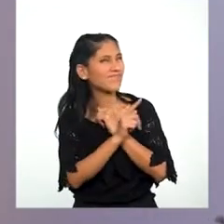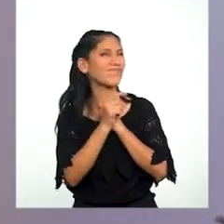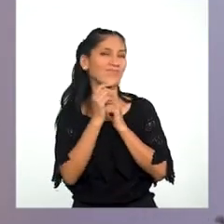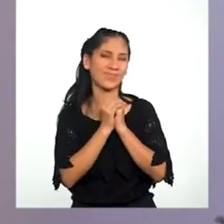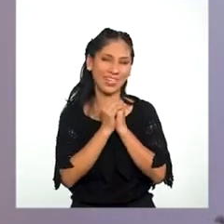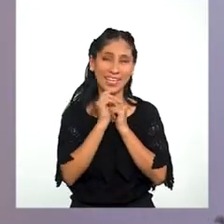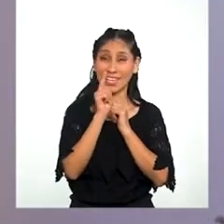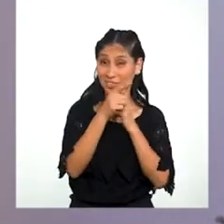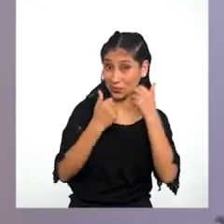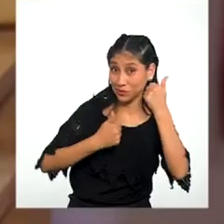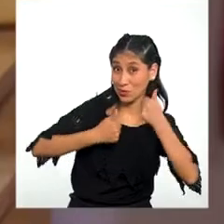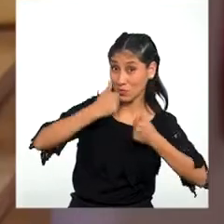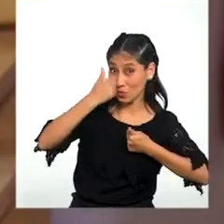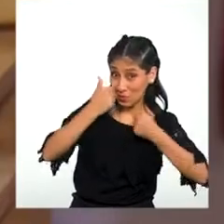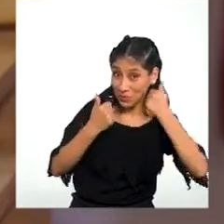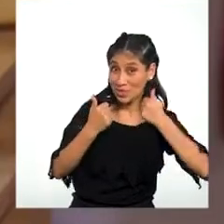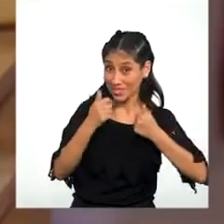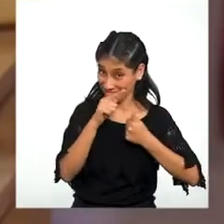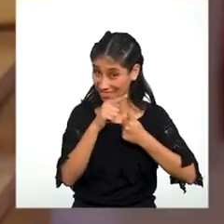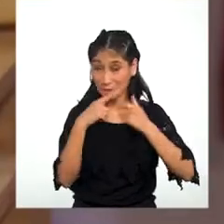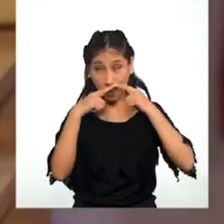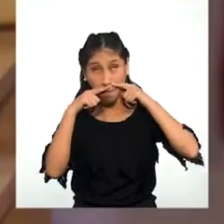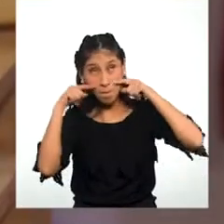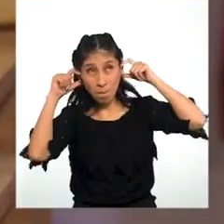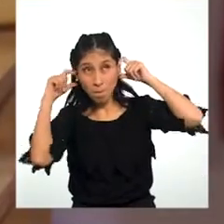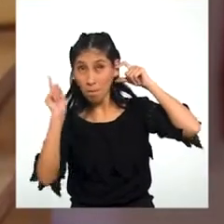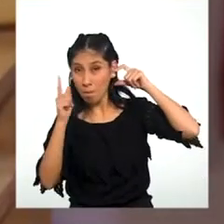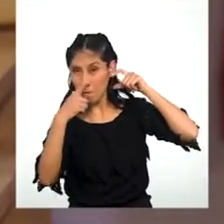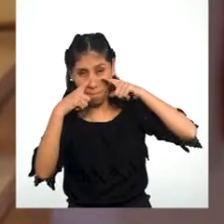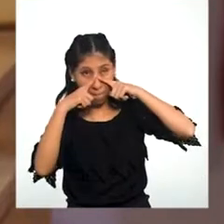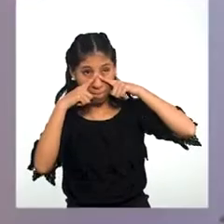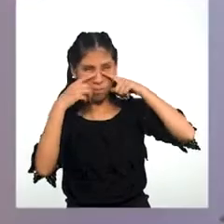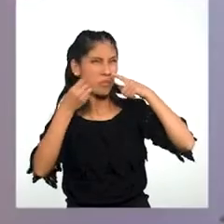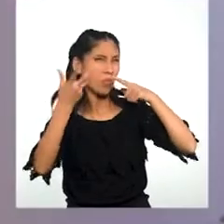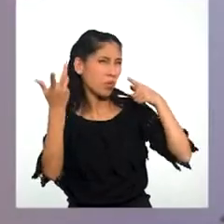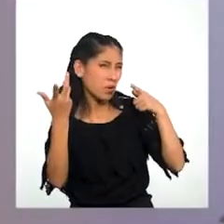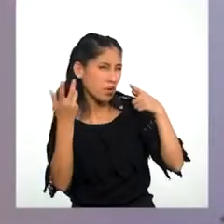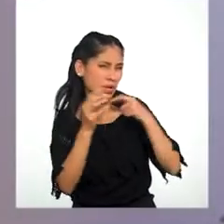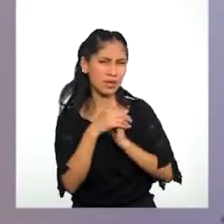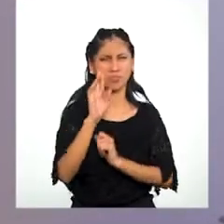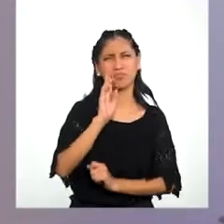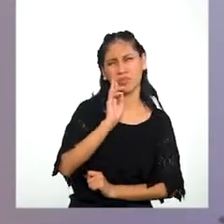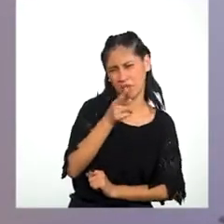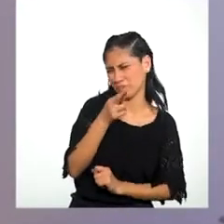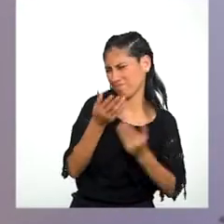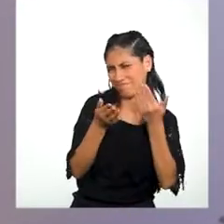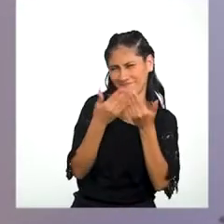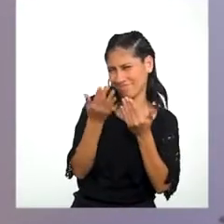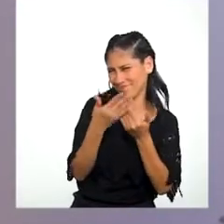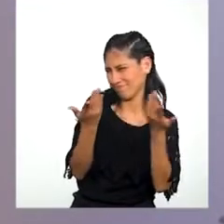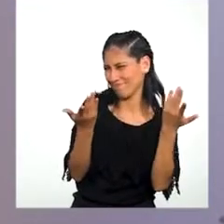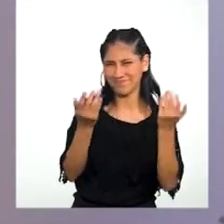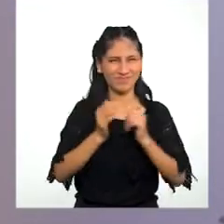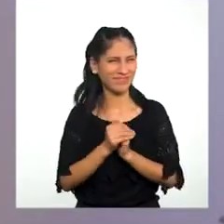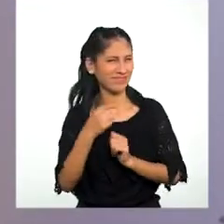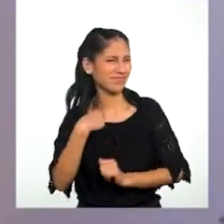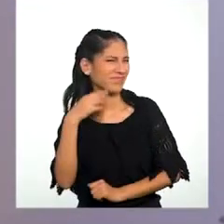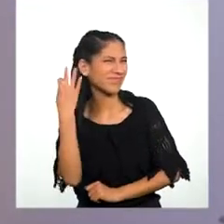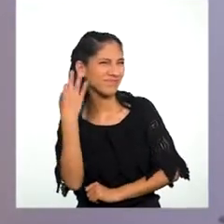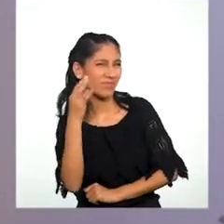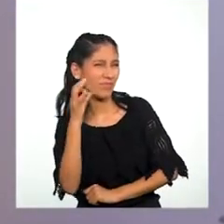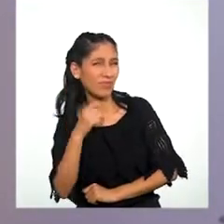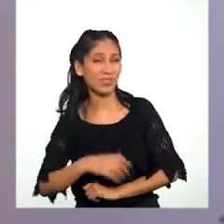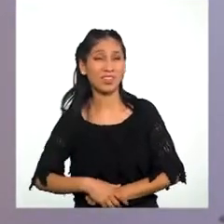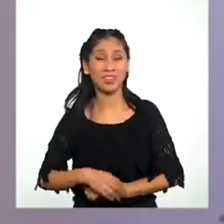¿Esa era tu duda? Pues sí La respuesta es muy sencilla Yo siento